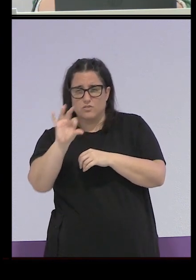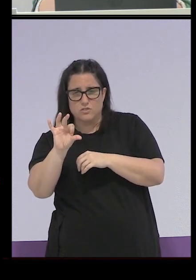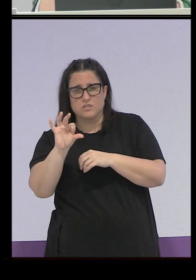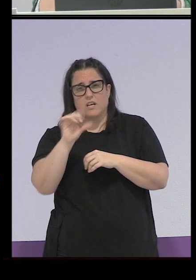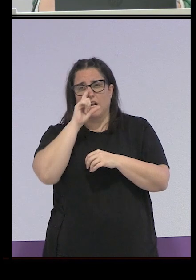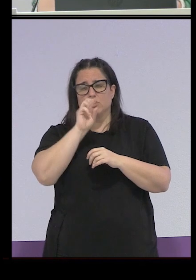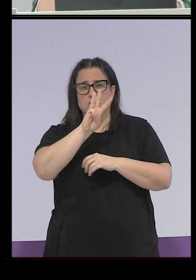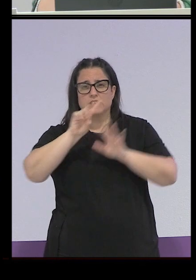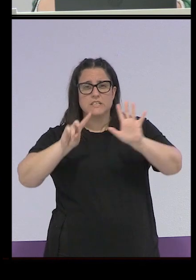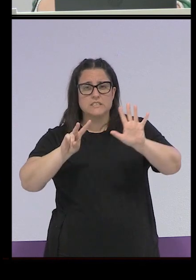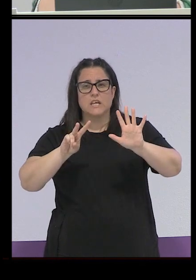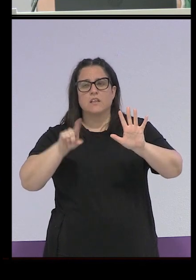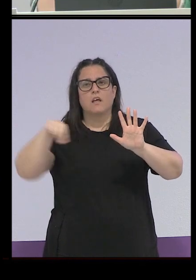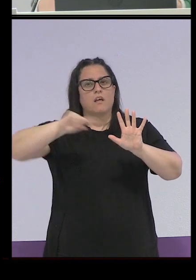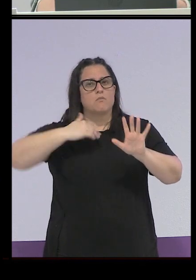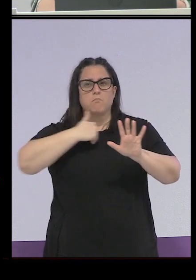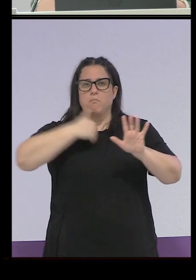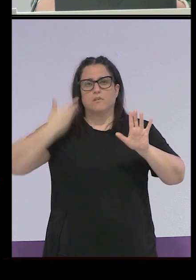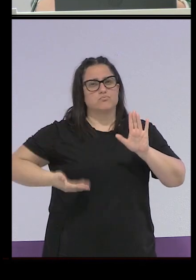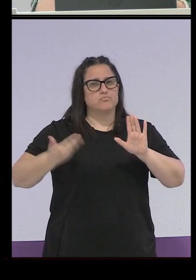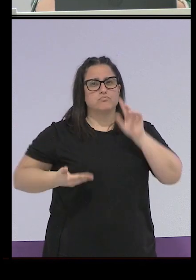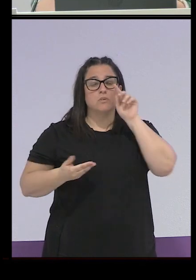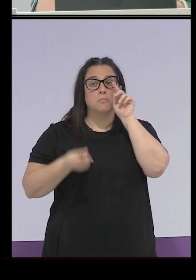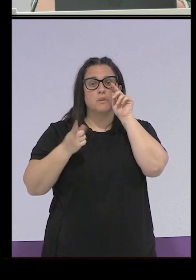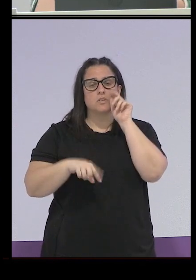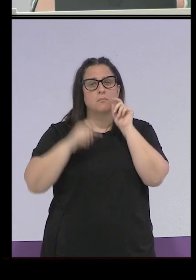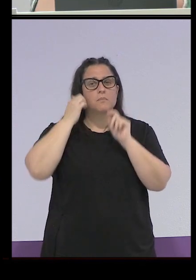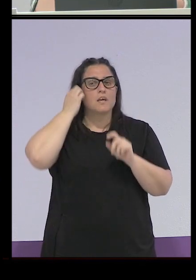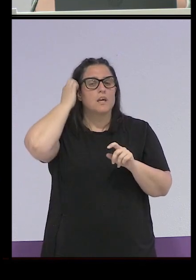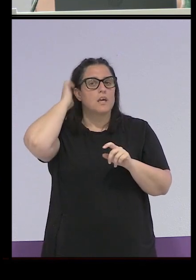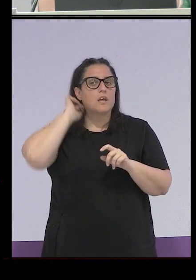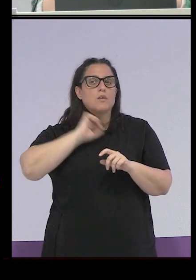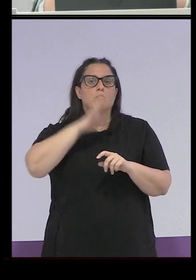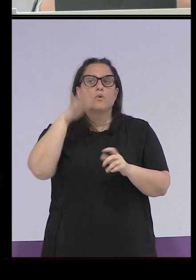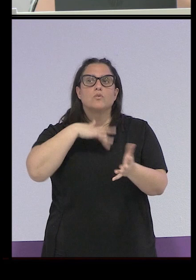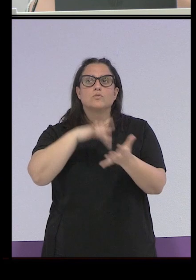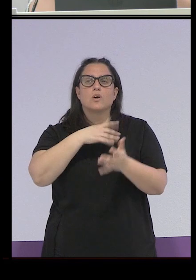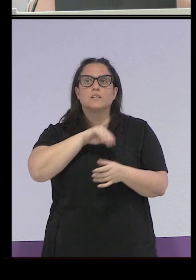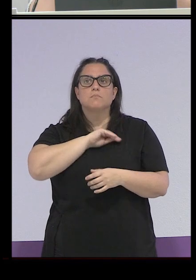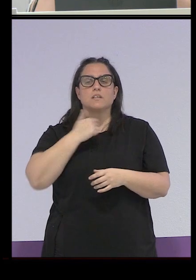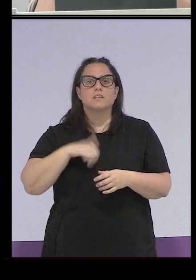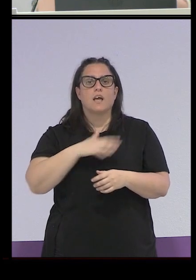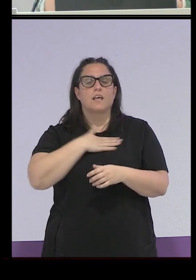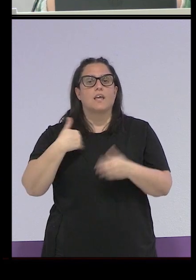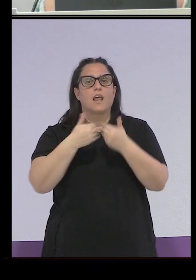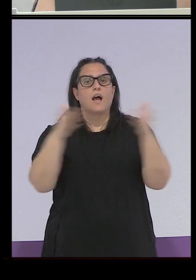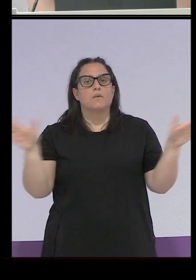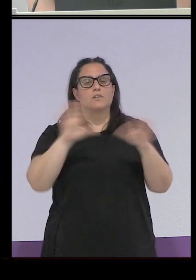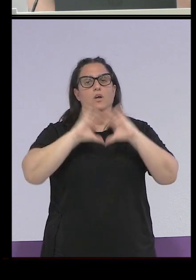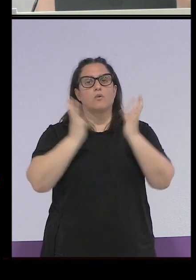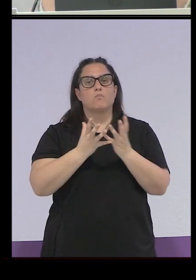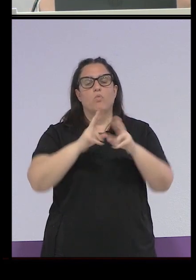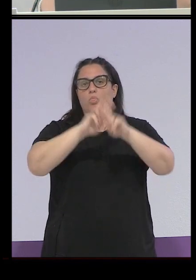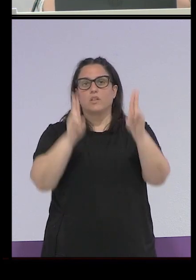jugaron un papel muy, muy relevante, y jugaron un papel también muy relevante también cuando España quiso abrirse al mundo internacional, ¿no?, cuando